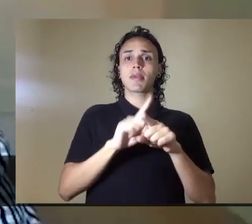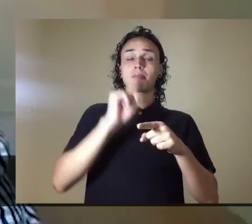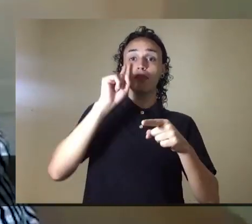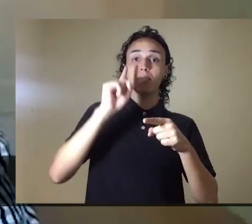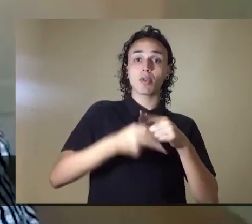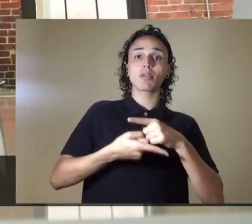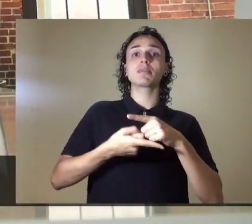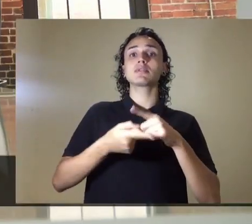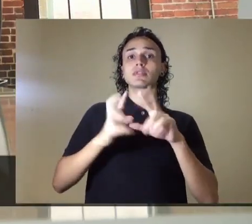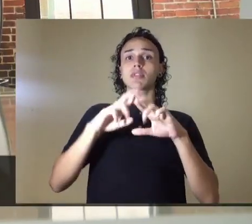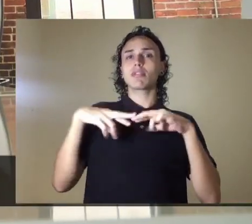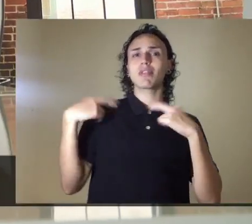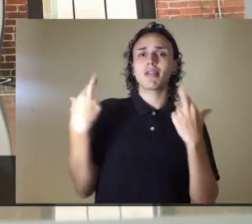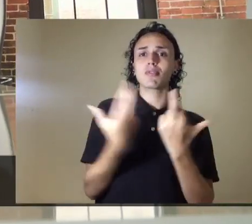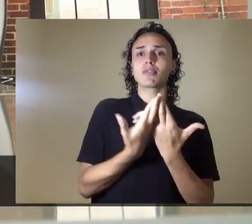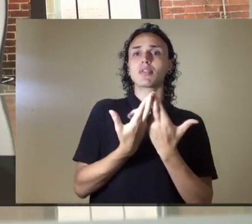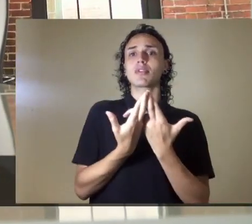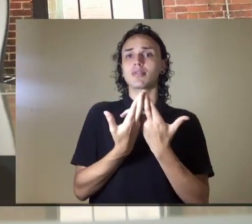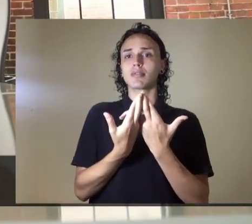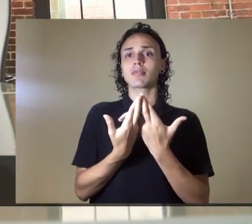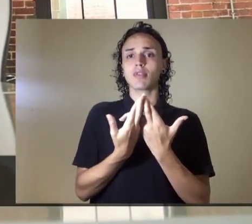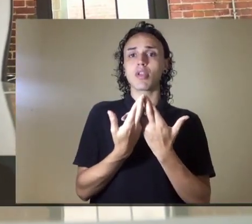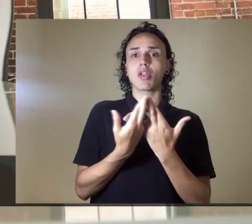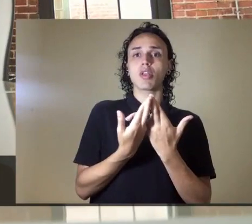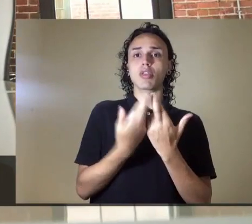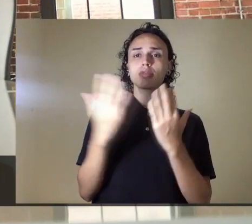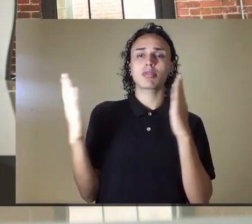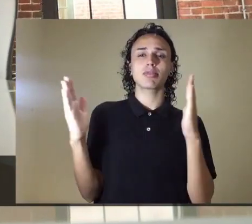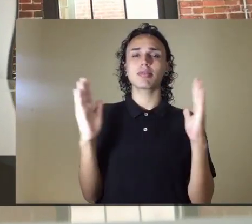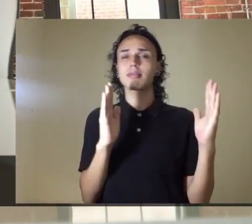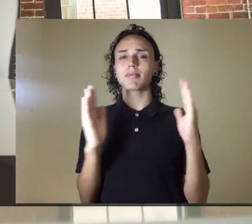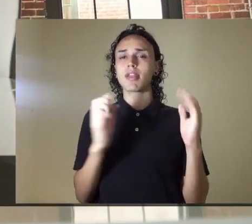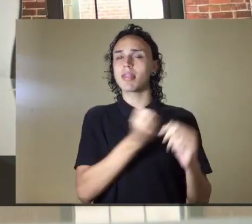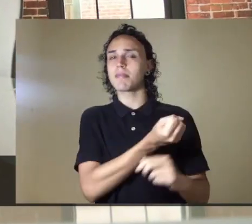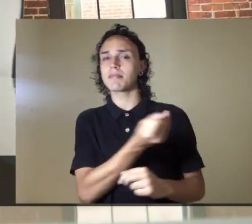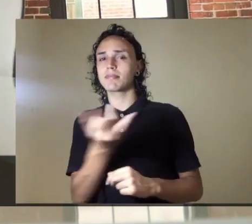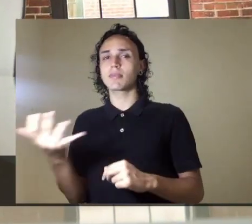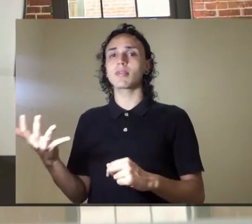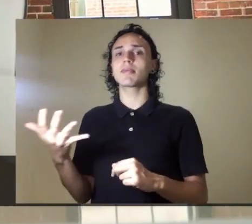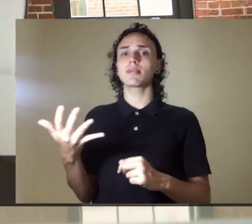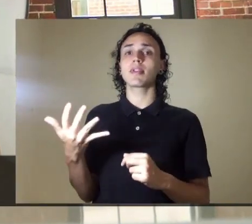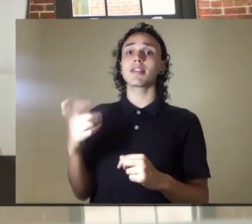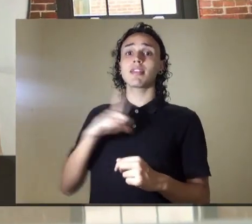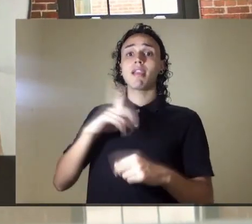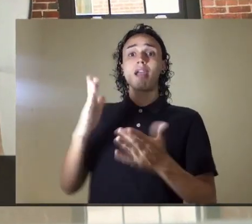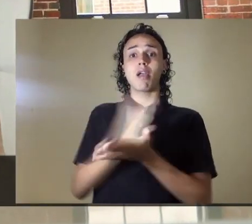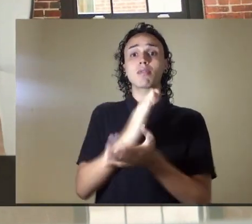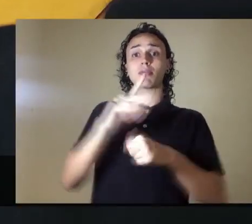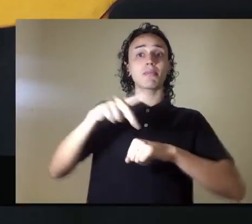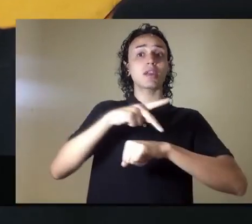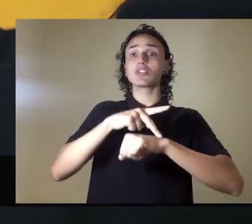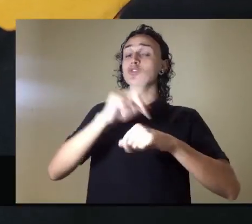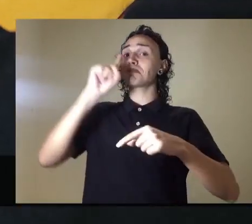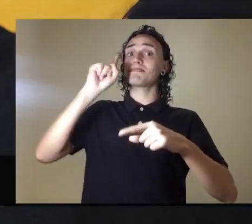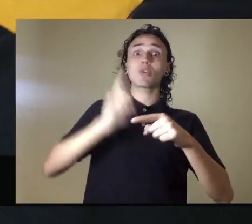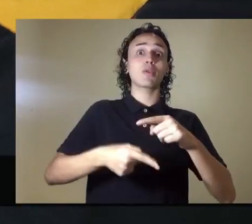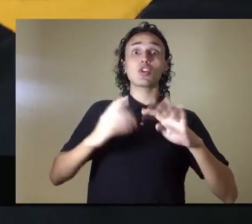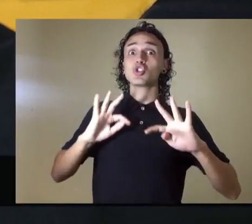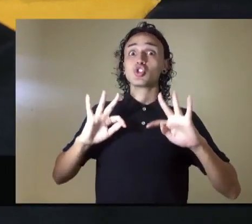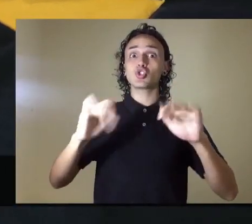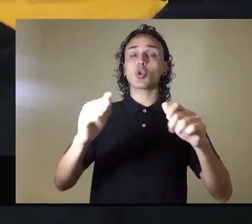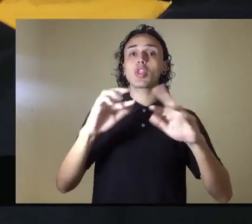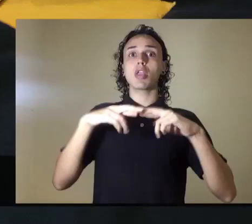número de personas. Algún país en el que prohíbe completamente la reunión de personas no convivientes fuera